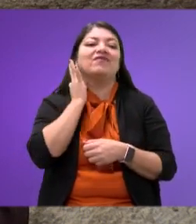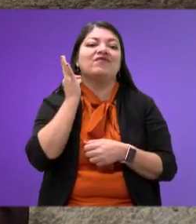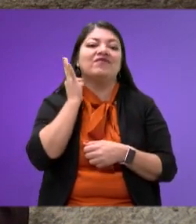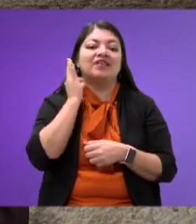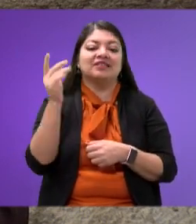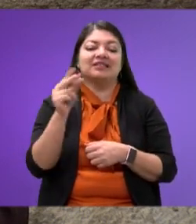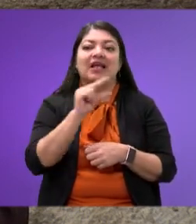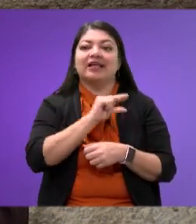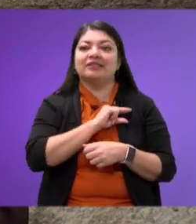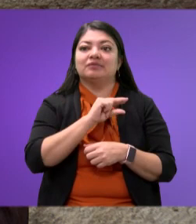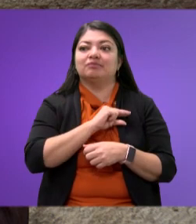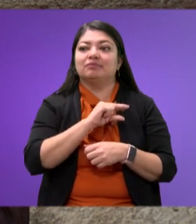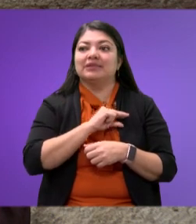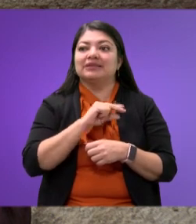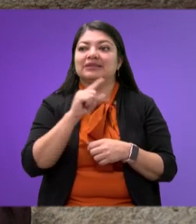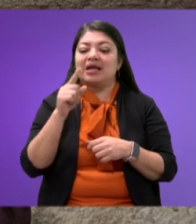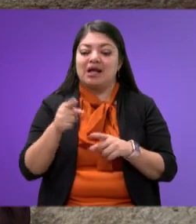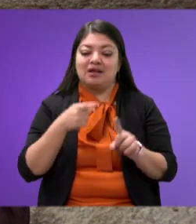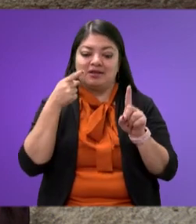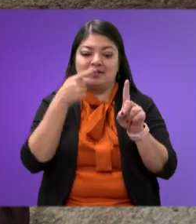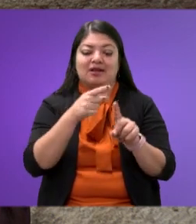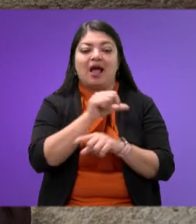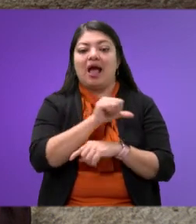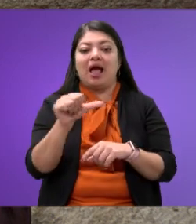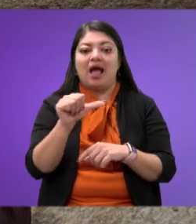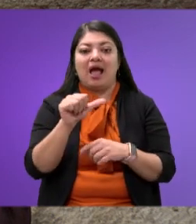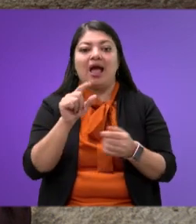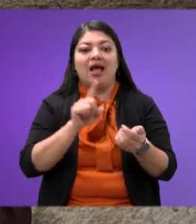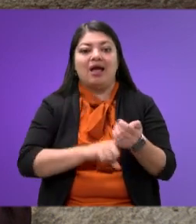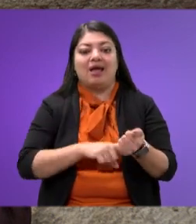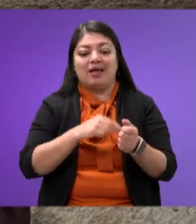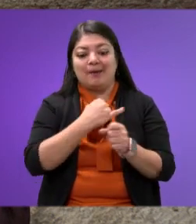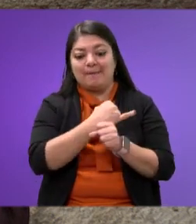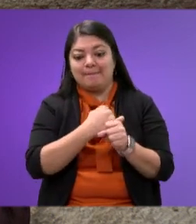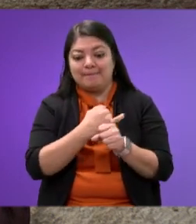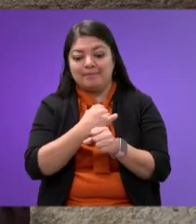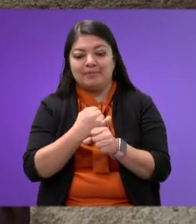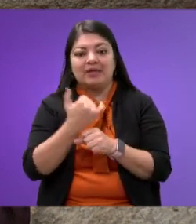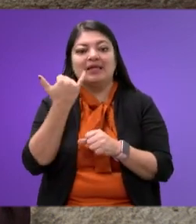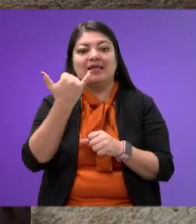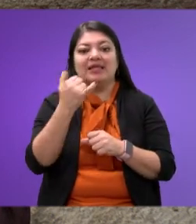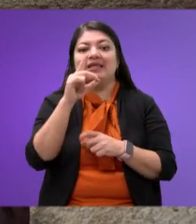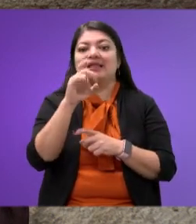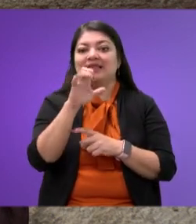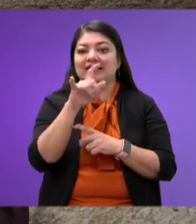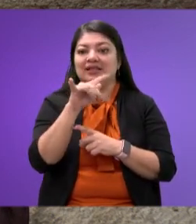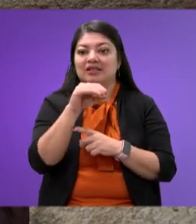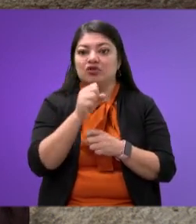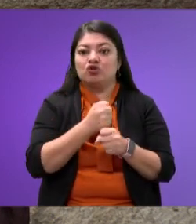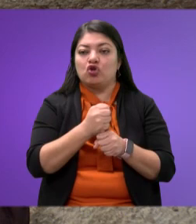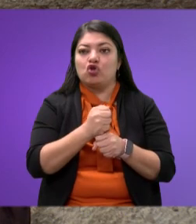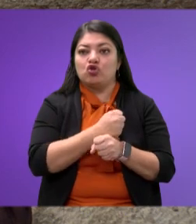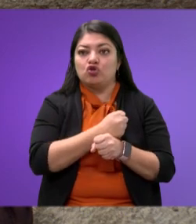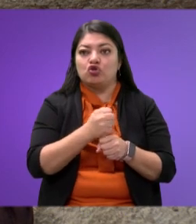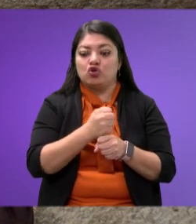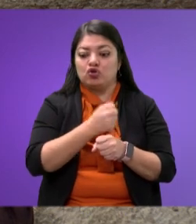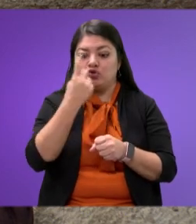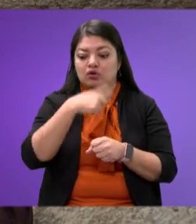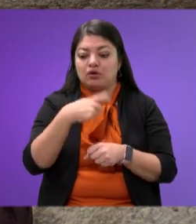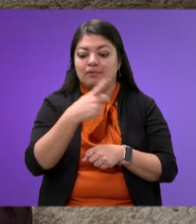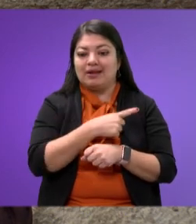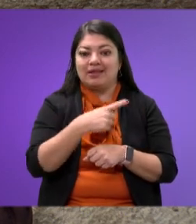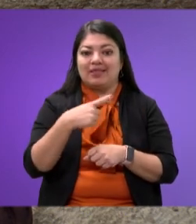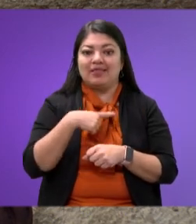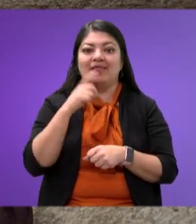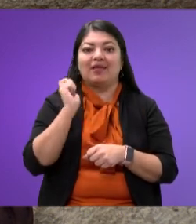en la investigación y delito de tortura para que exista una institución a